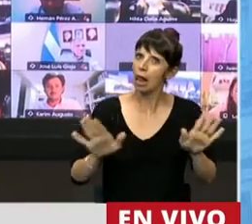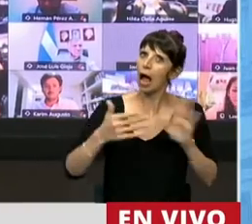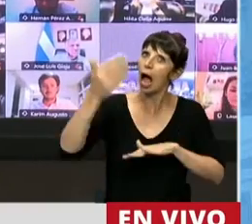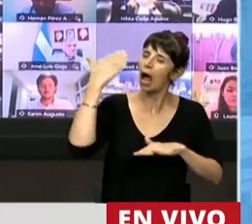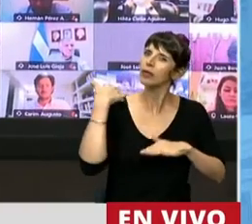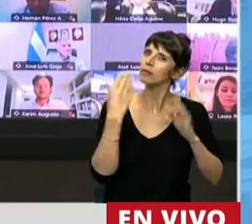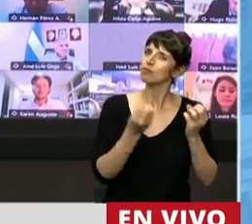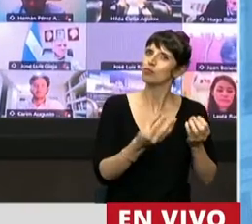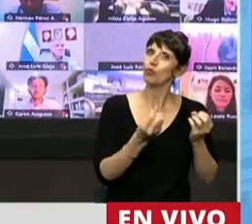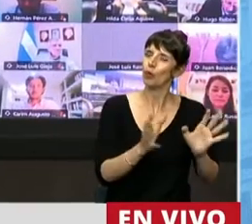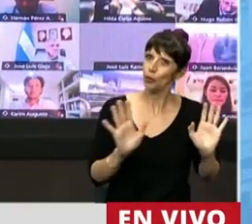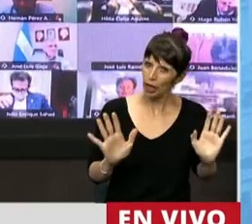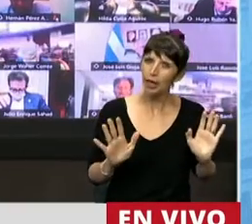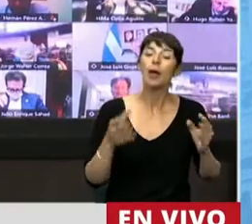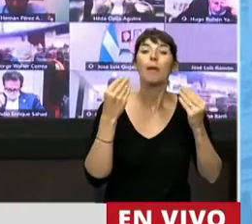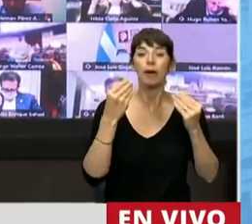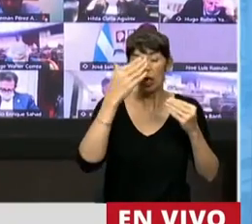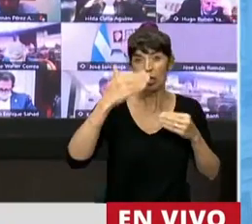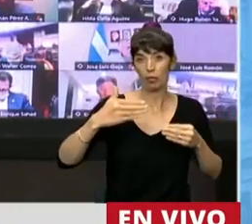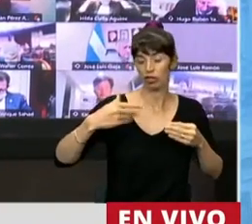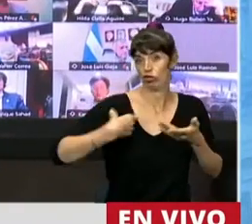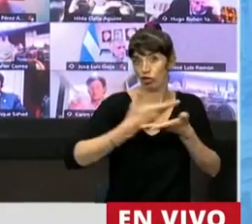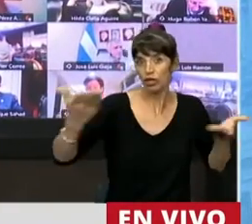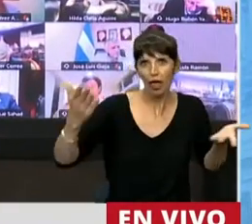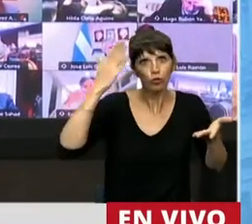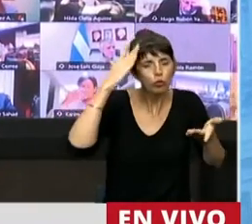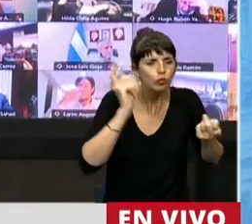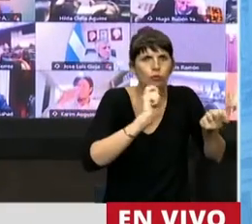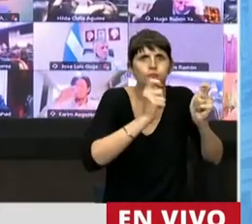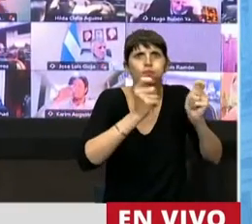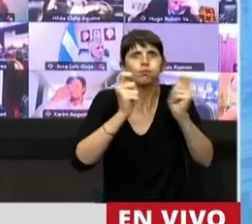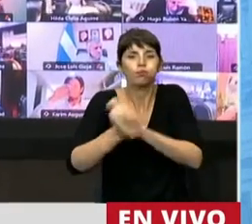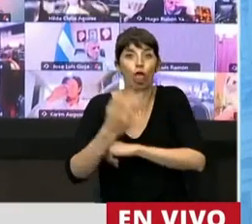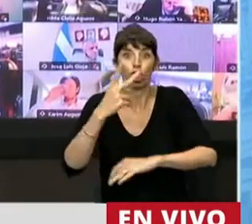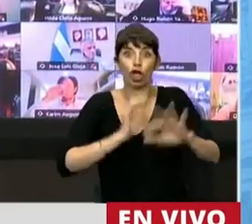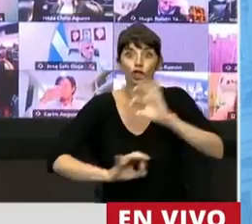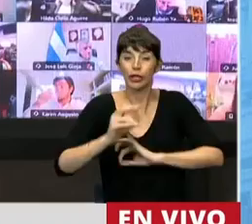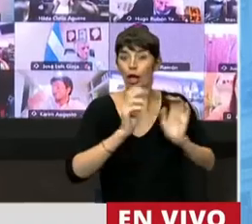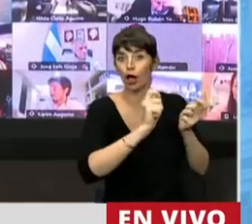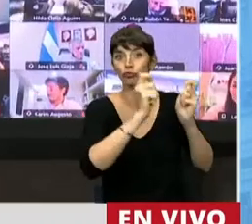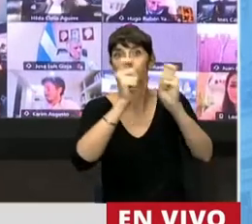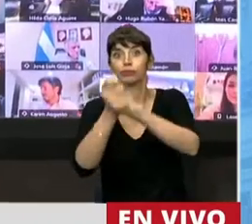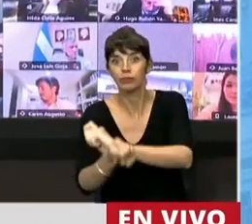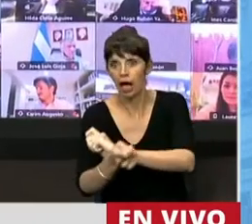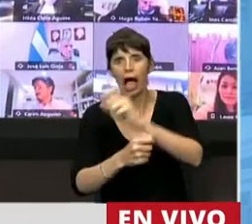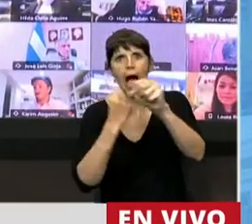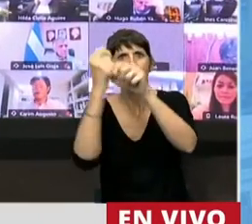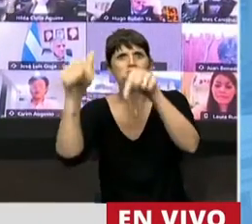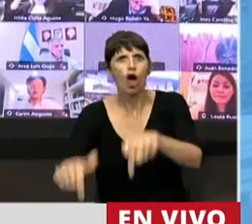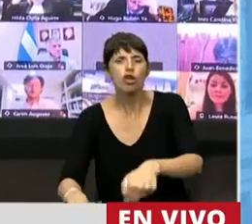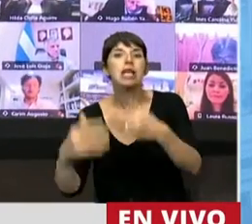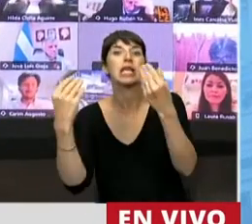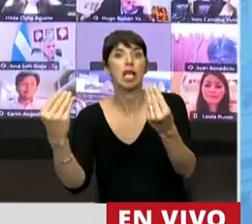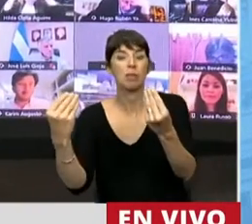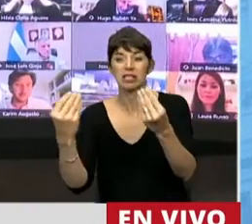ante las transformaciones sociales y culturales de estos dos siglos, hace que nuestro sistema educativo esté